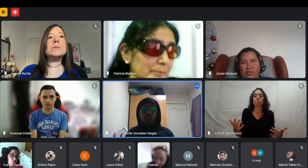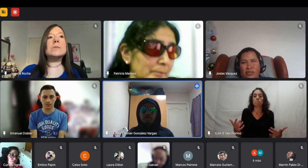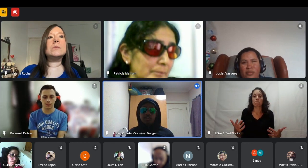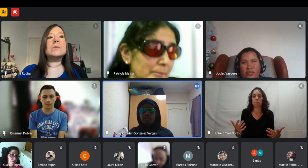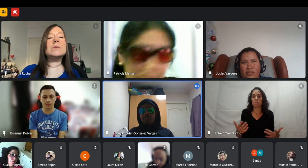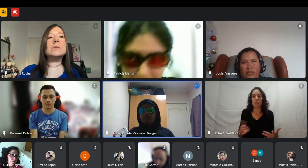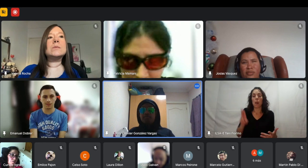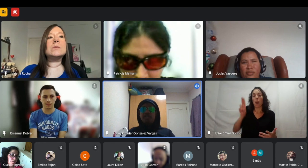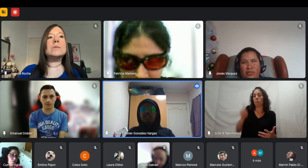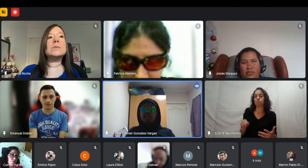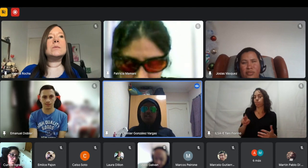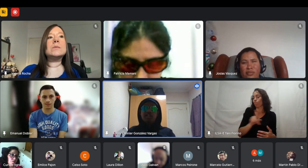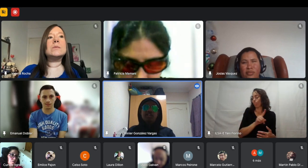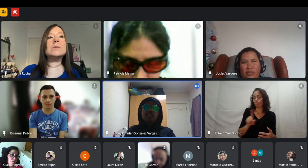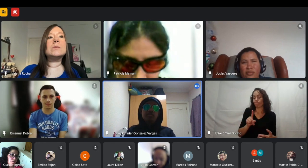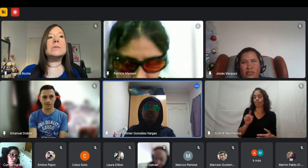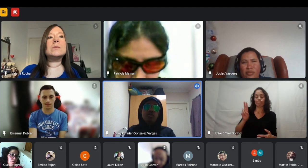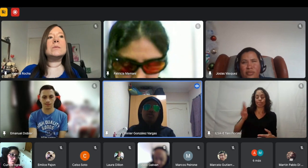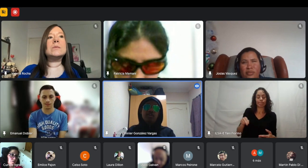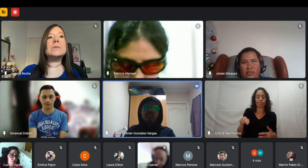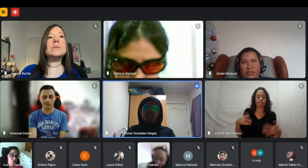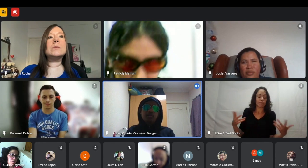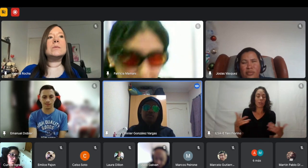porque vine aquí